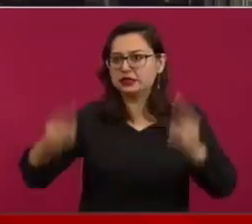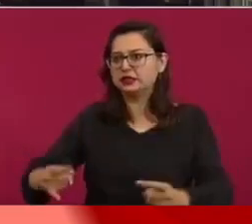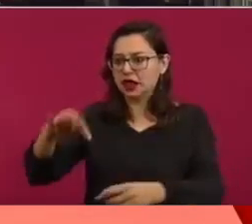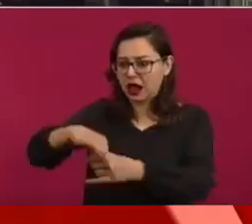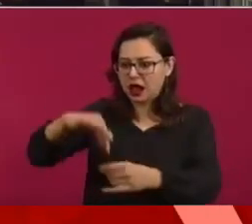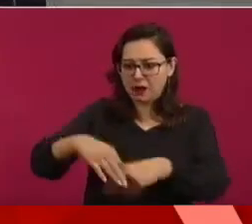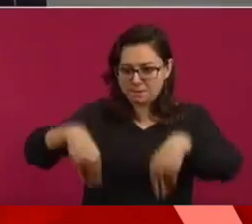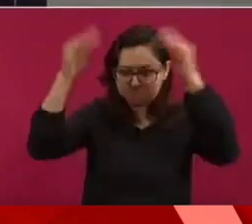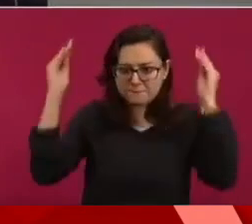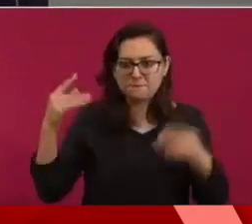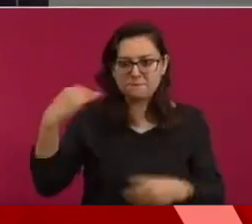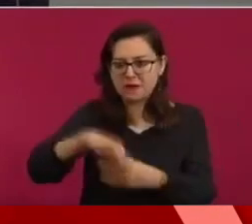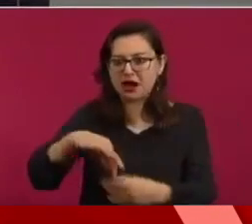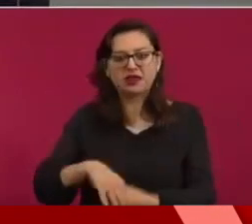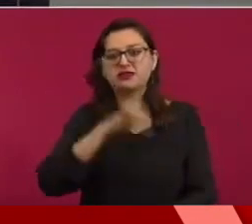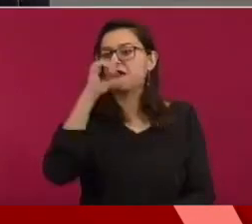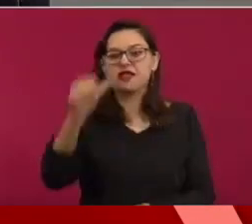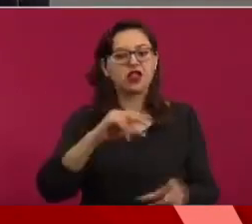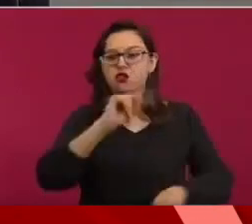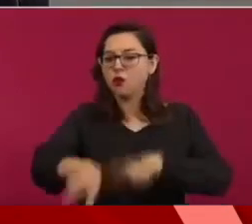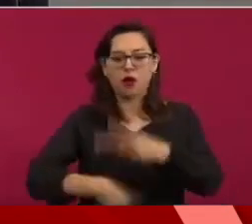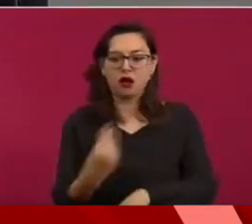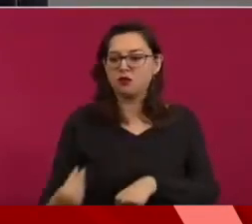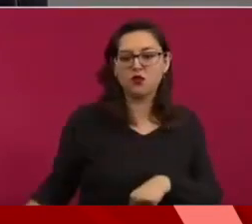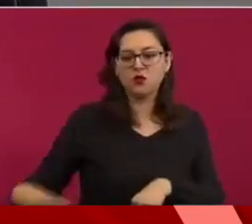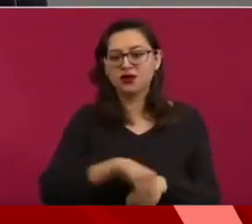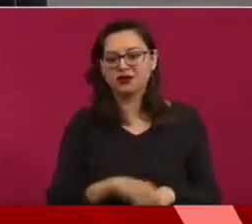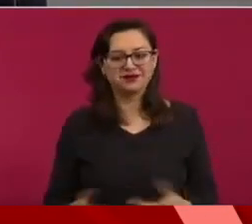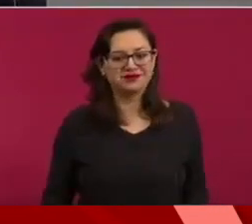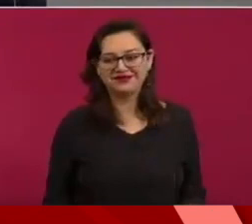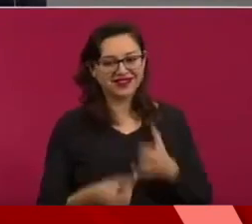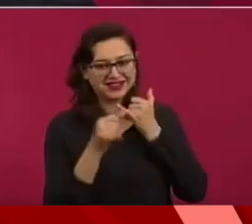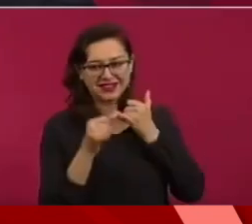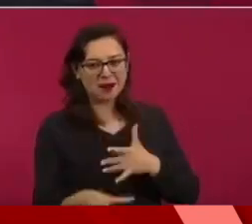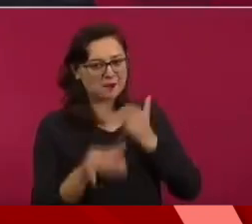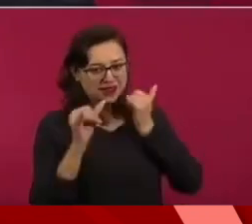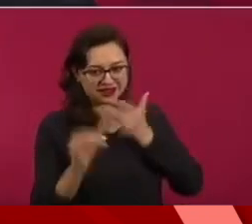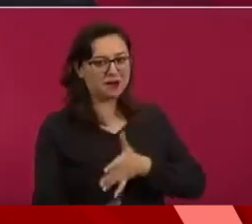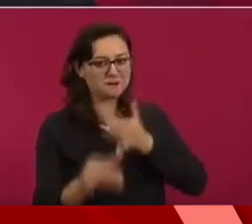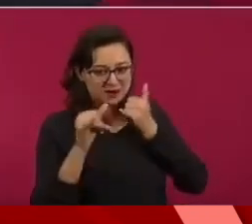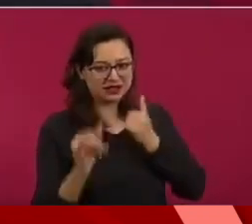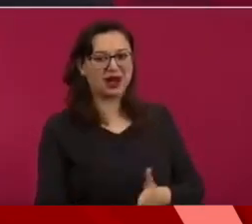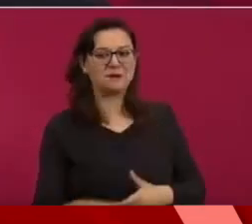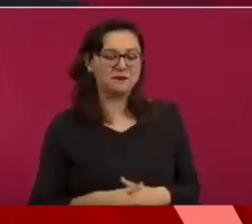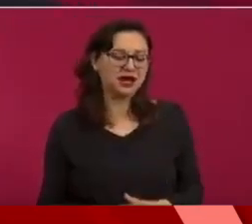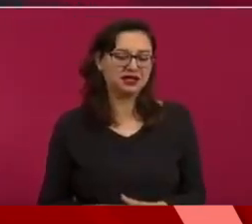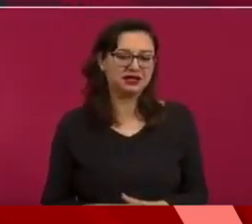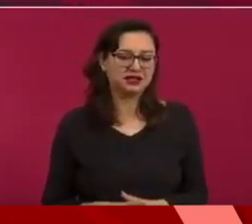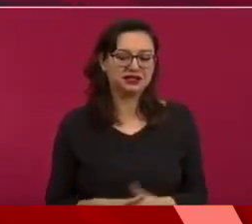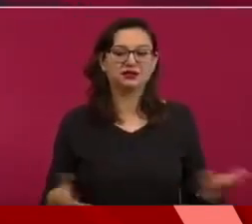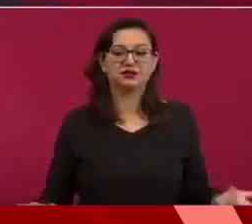Pura trampa y luego abiertamente en contra